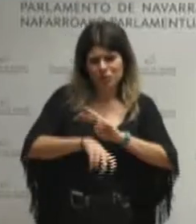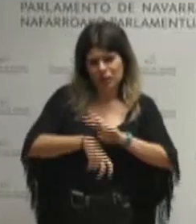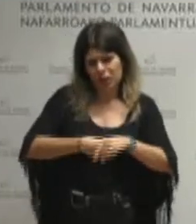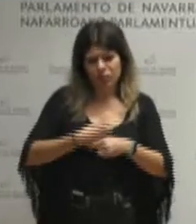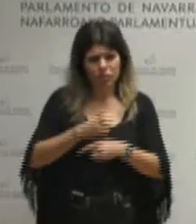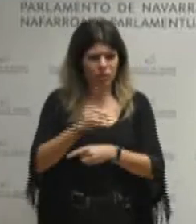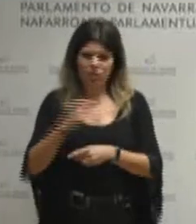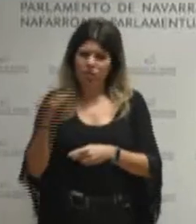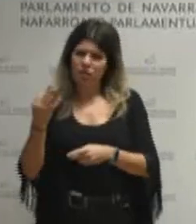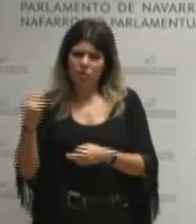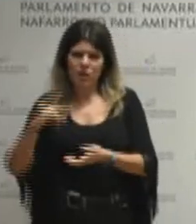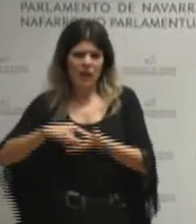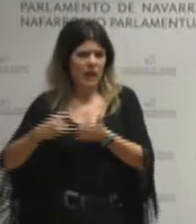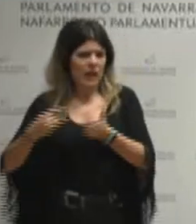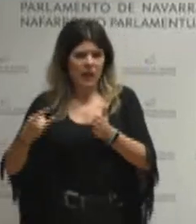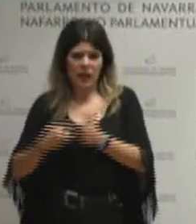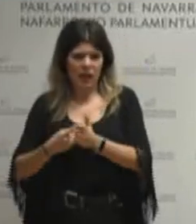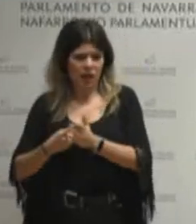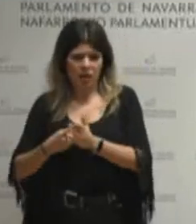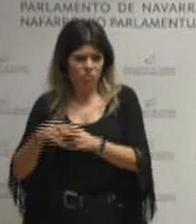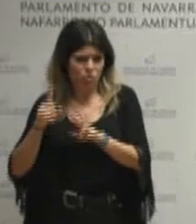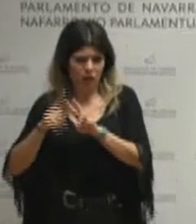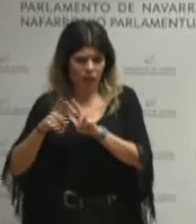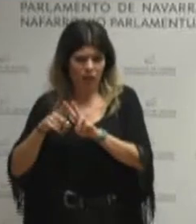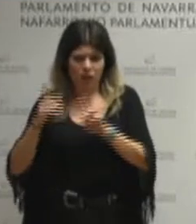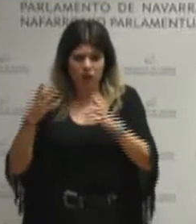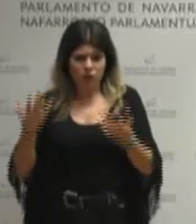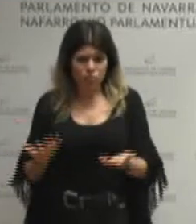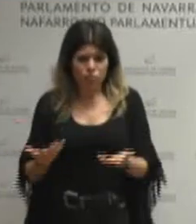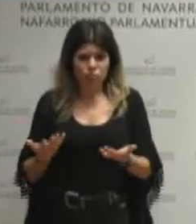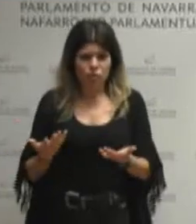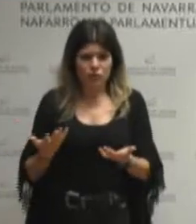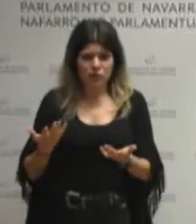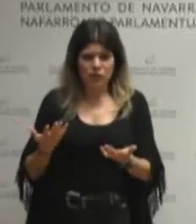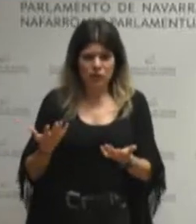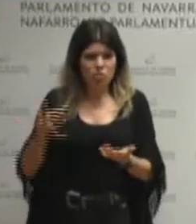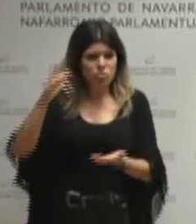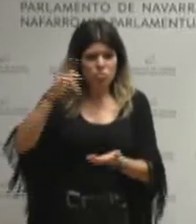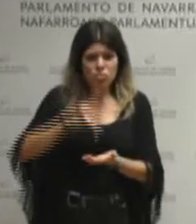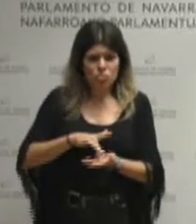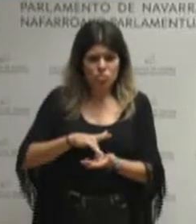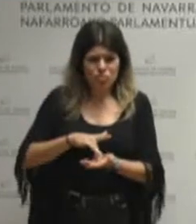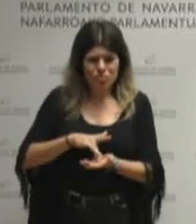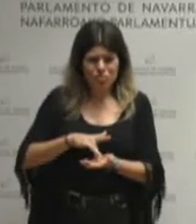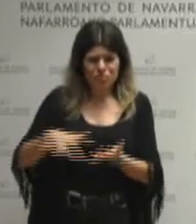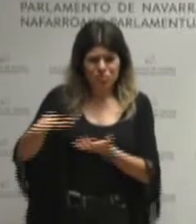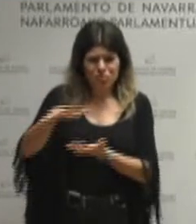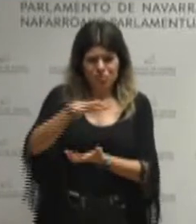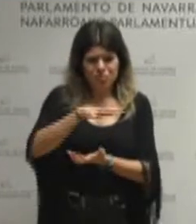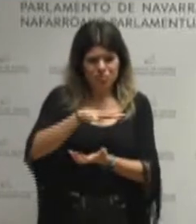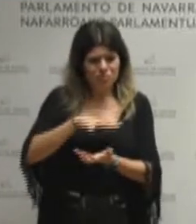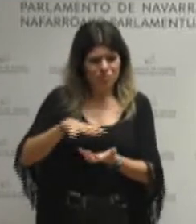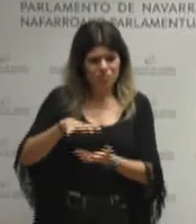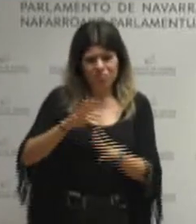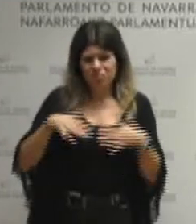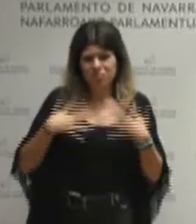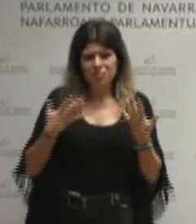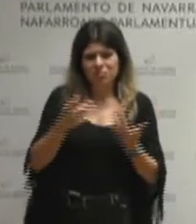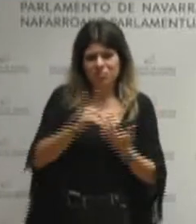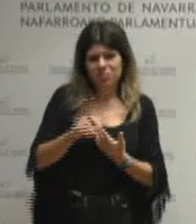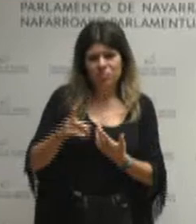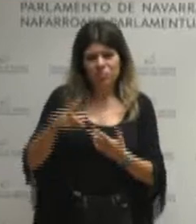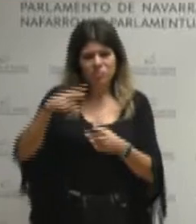ez da, bizitzen ari garen azda, bapatean sortutako, ekaitza, eta konponbide azda, aterki bat ateratzea, eta ekaitzori,